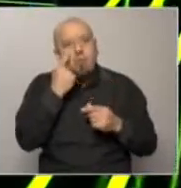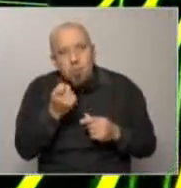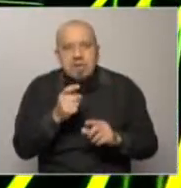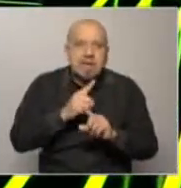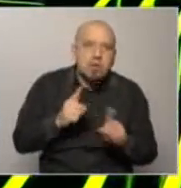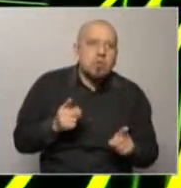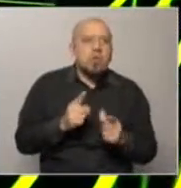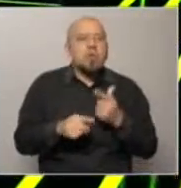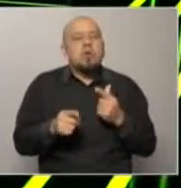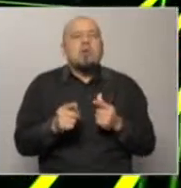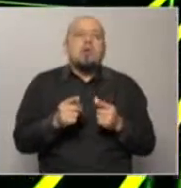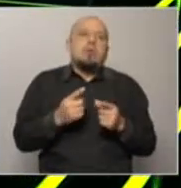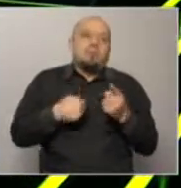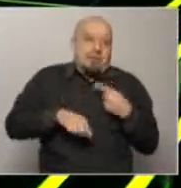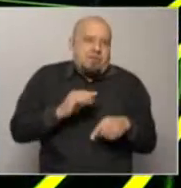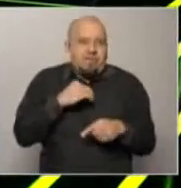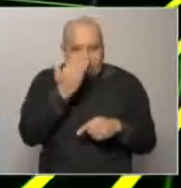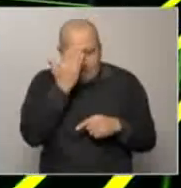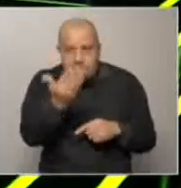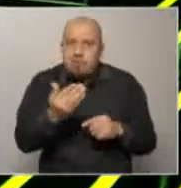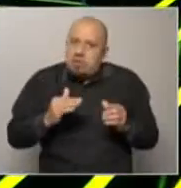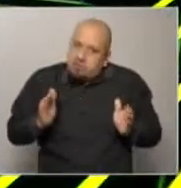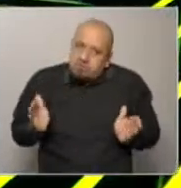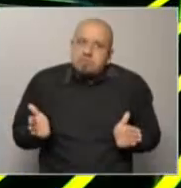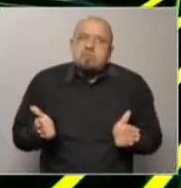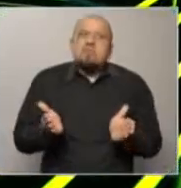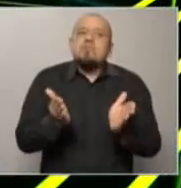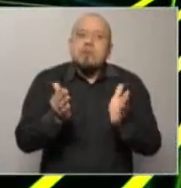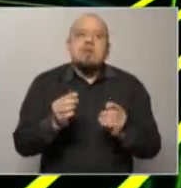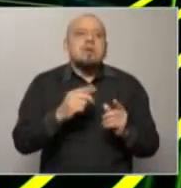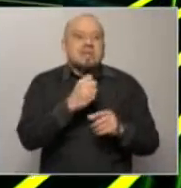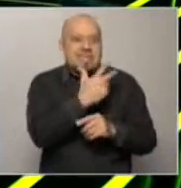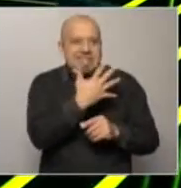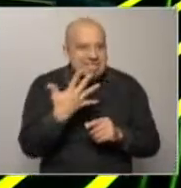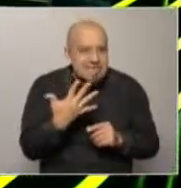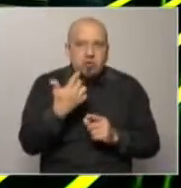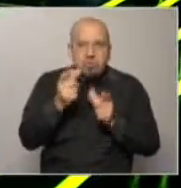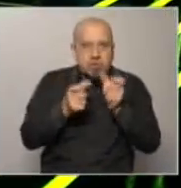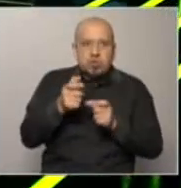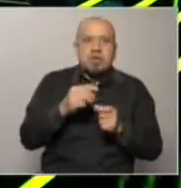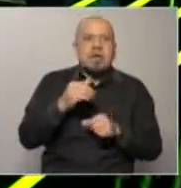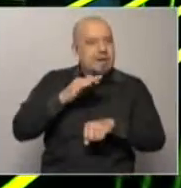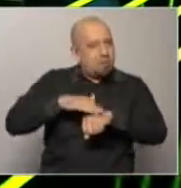el Frente Amplio empujó y terminaron presos 35 represores,